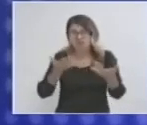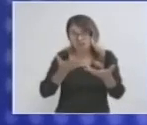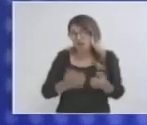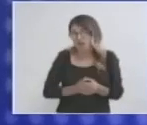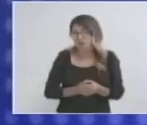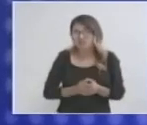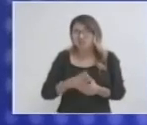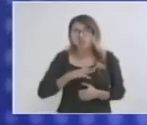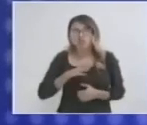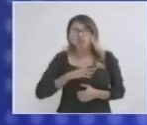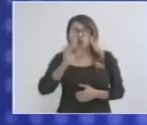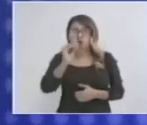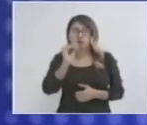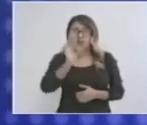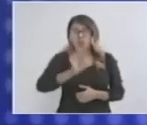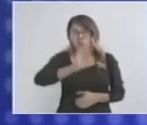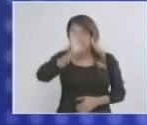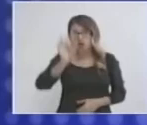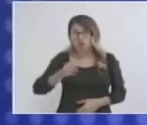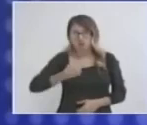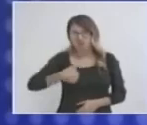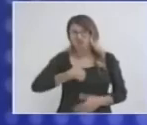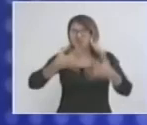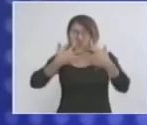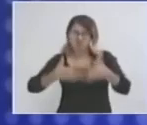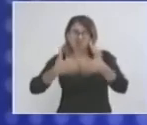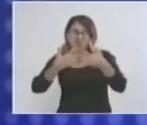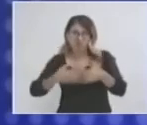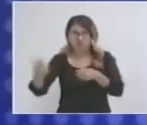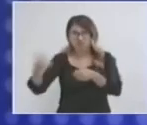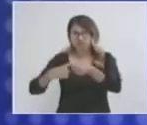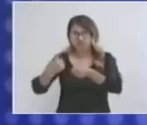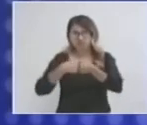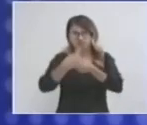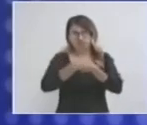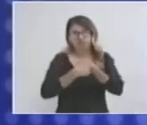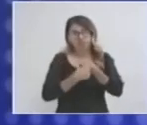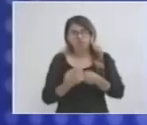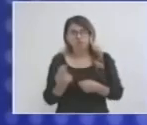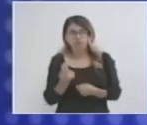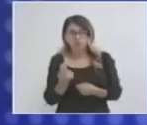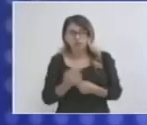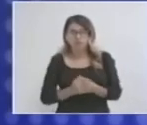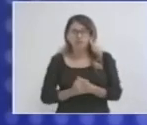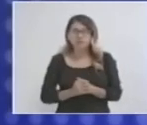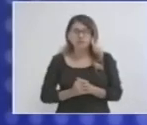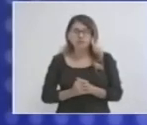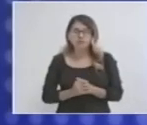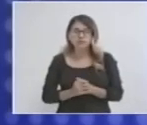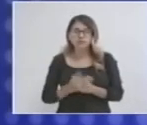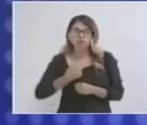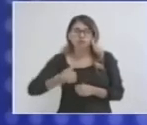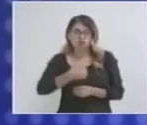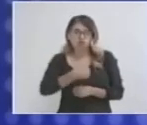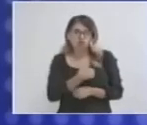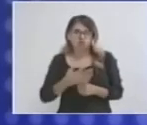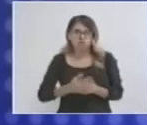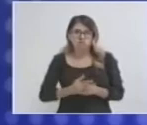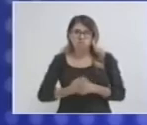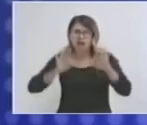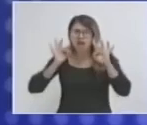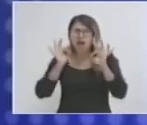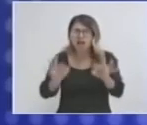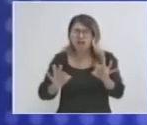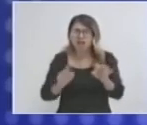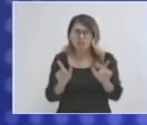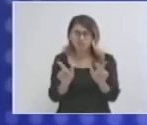90% de nuestro sector y de las empresas afiliadas a nuestra Cámara, y si generamos procesos más eficientes